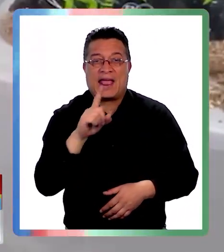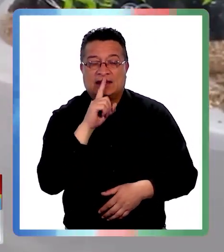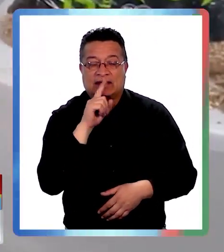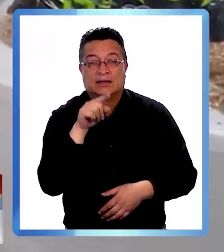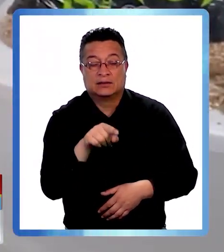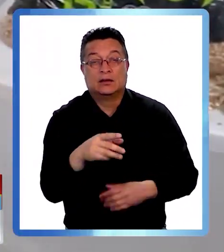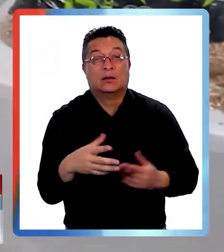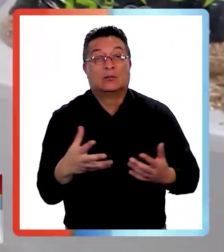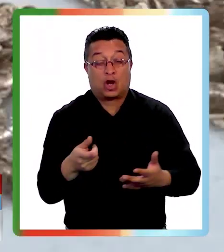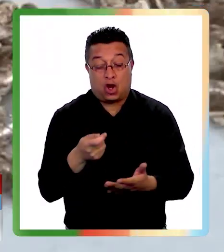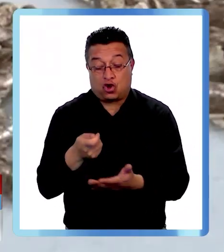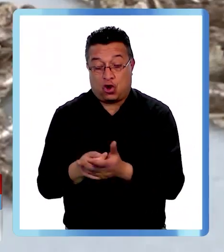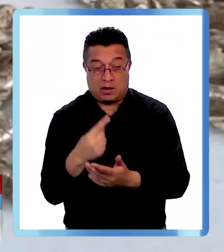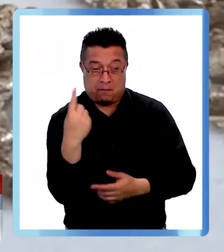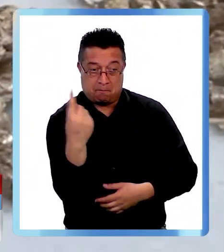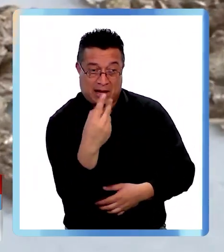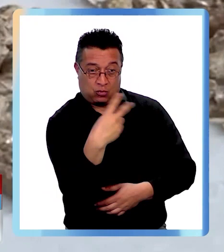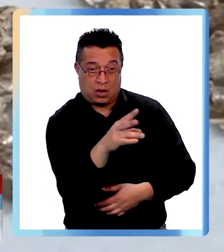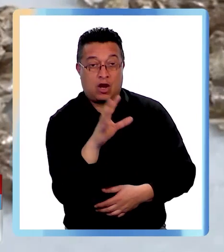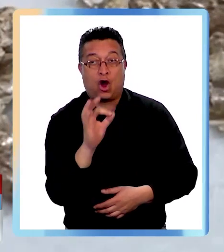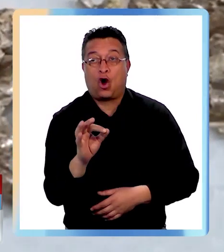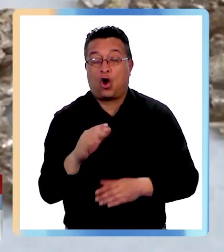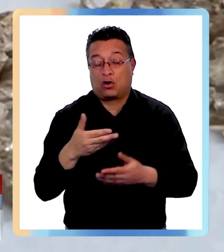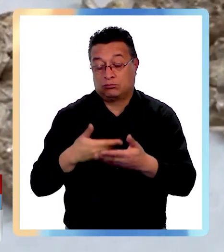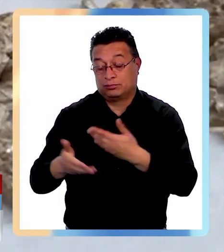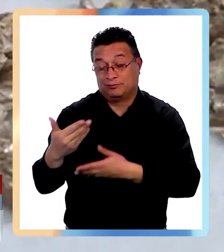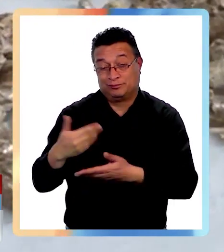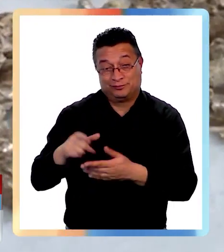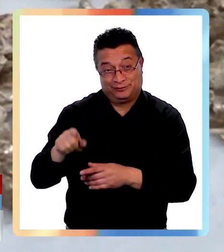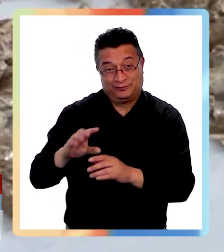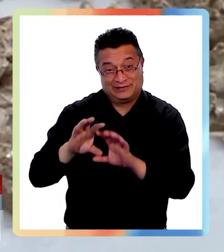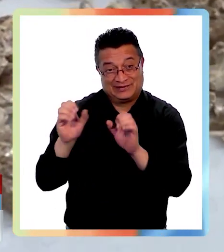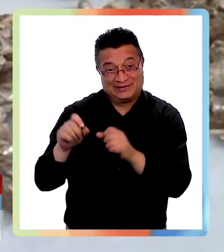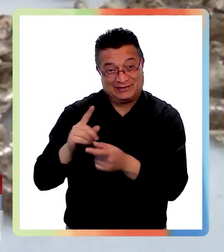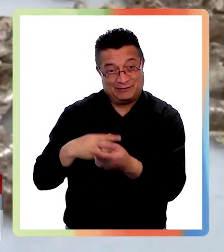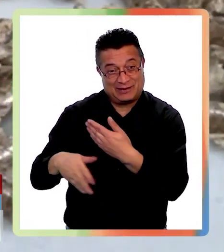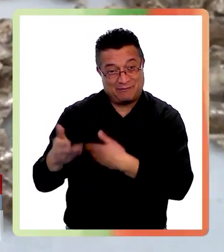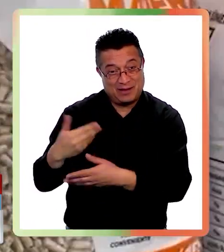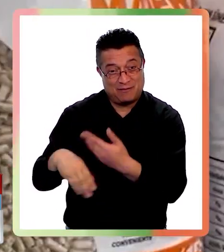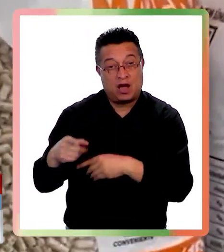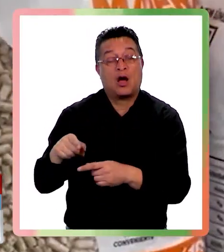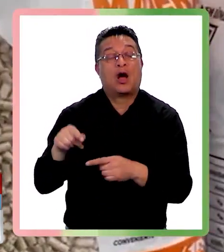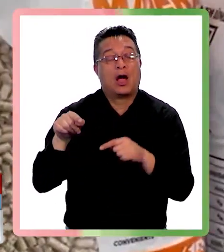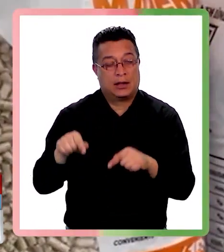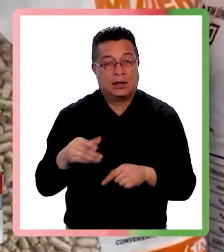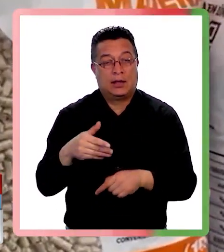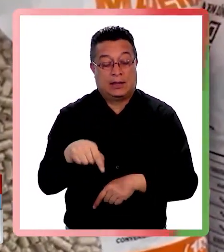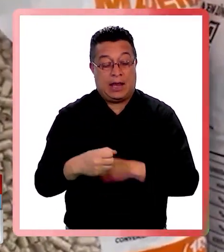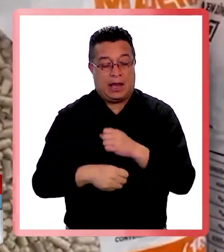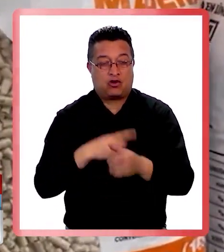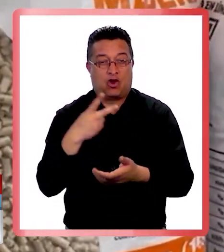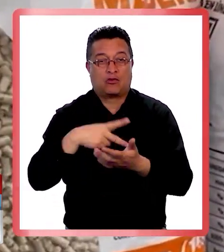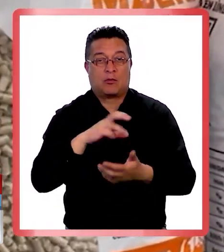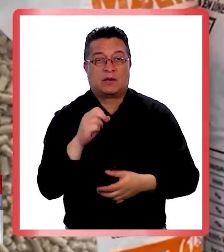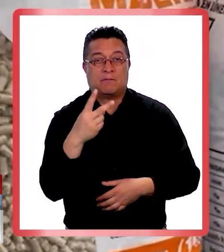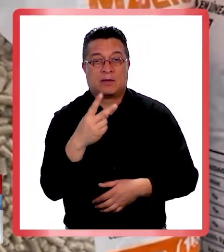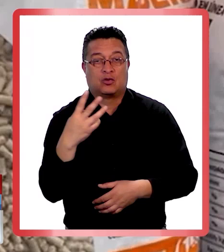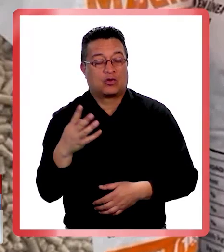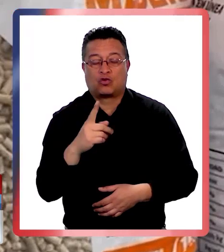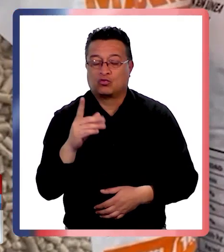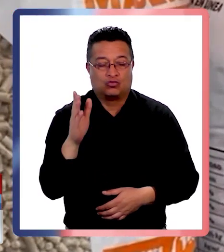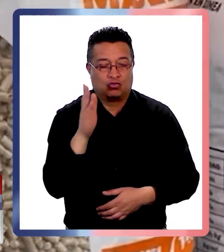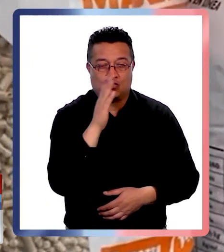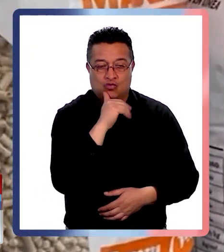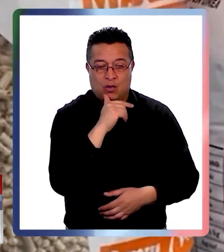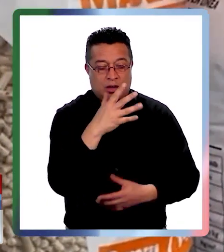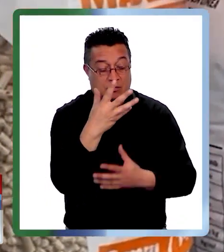que lo han adquirido por cuenta propia o a través de los sistemas de recambio de calefactores que durante el presente año 2024 no va a haber